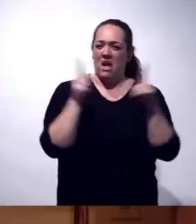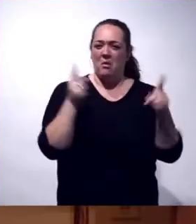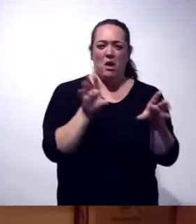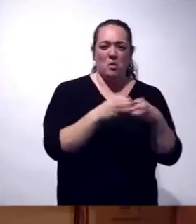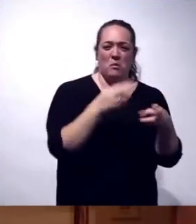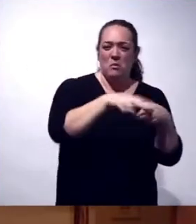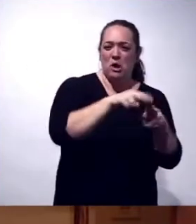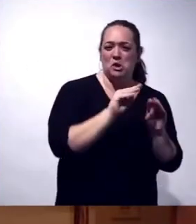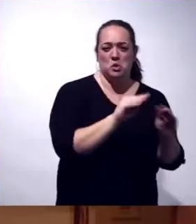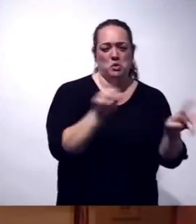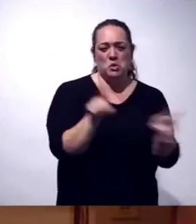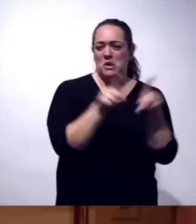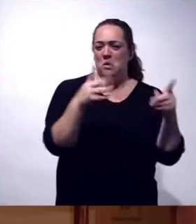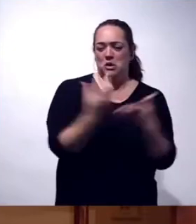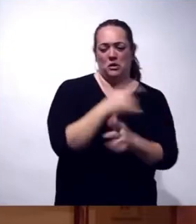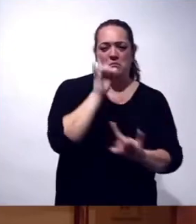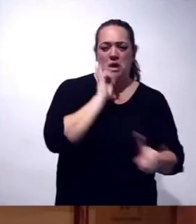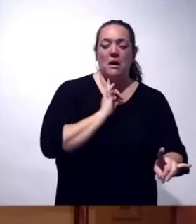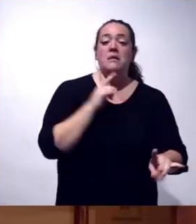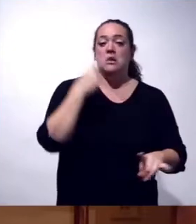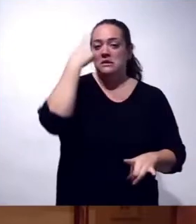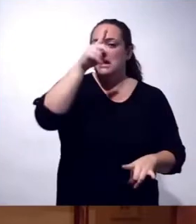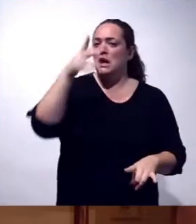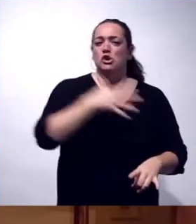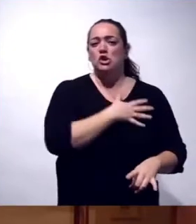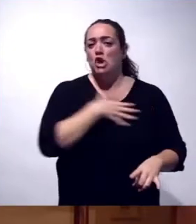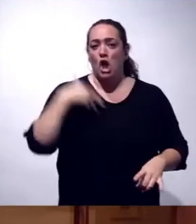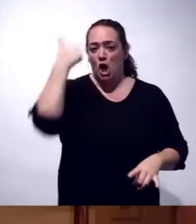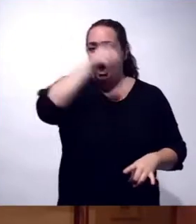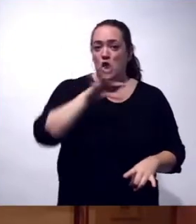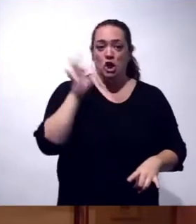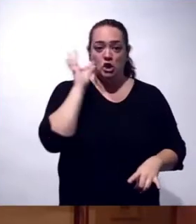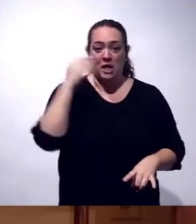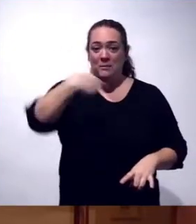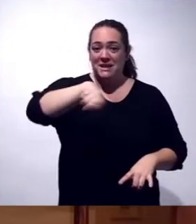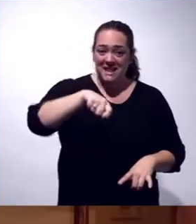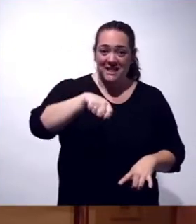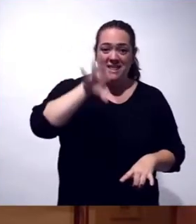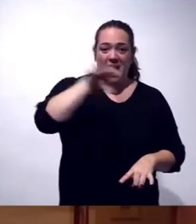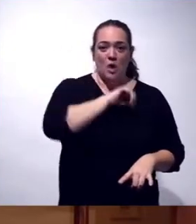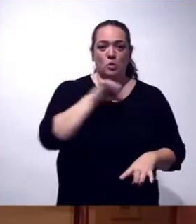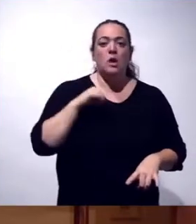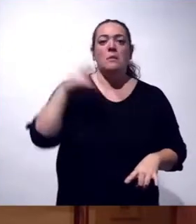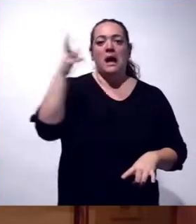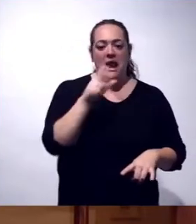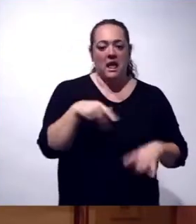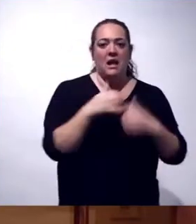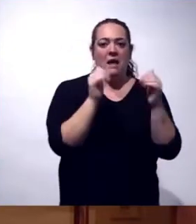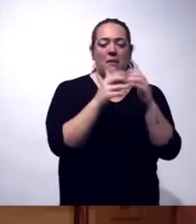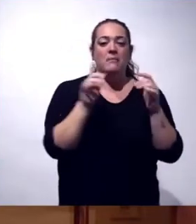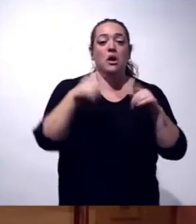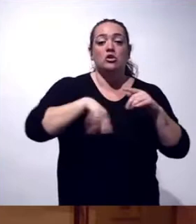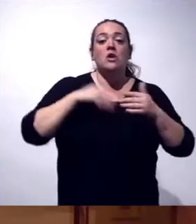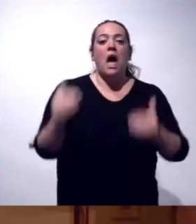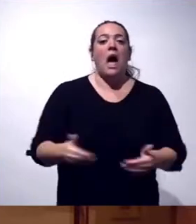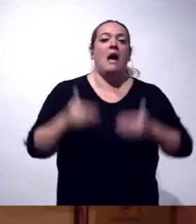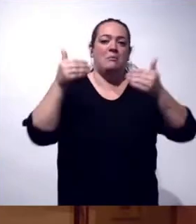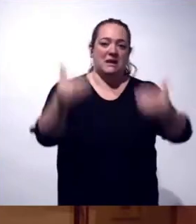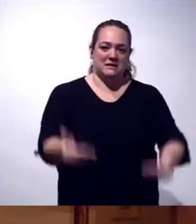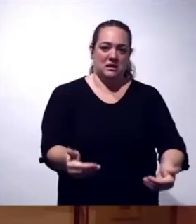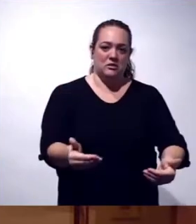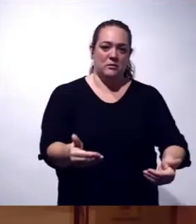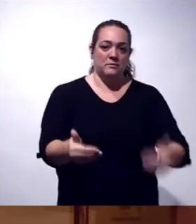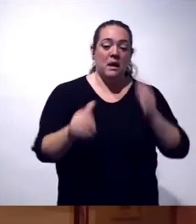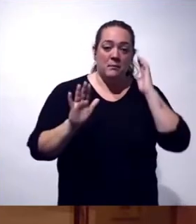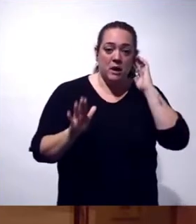política o partidaria. Y, por tanto, sé que todos querían estar, y todas, en la isla de La Palma, y lo que vamos a hacer es aplazarlo. Entre tanto, vamos